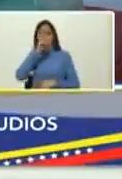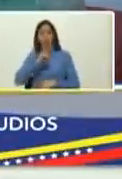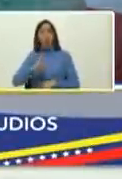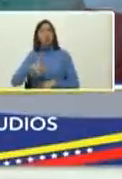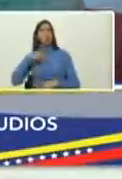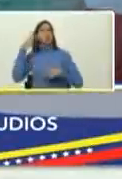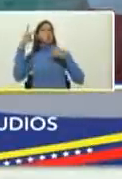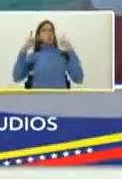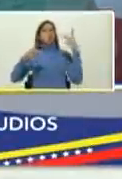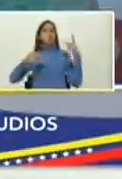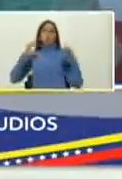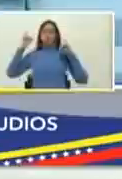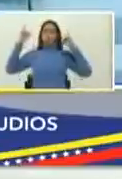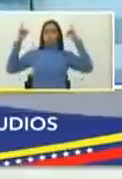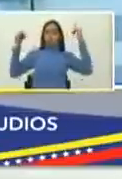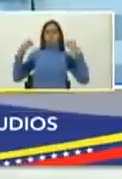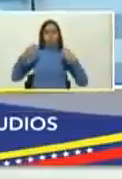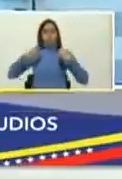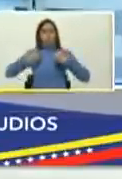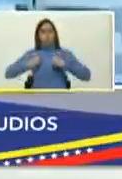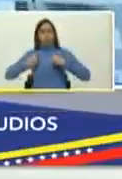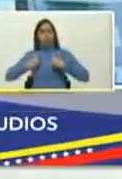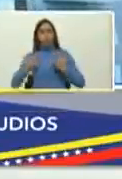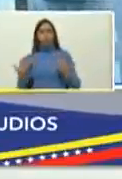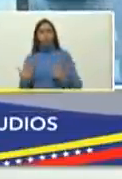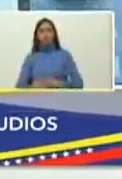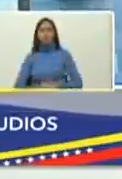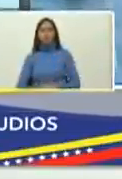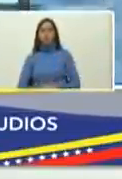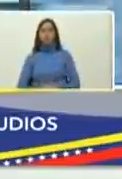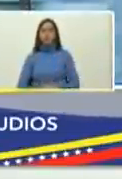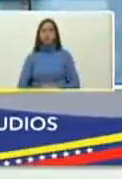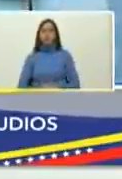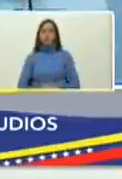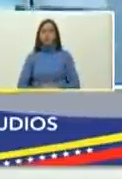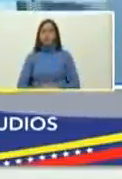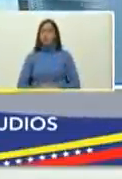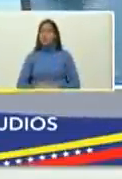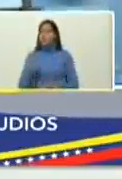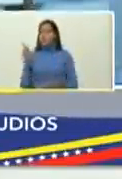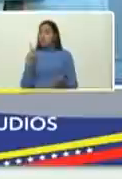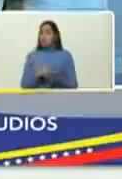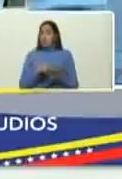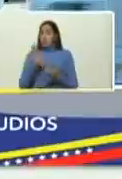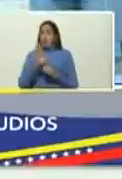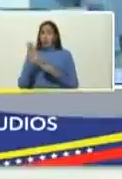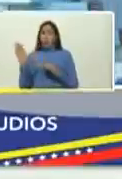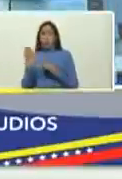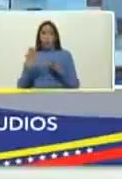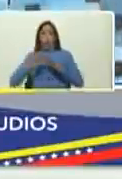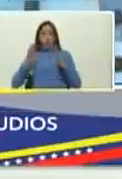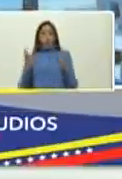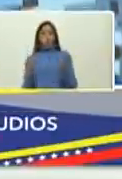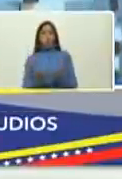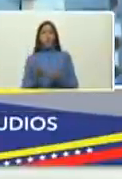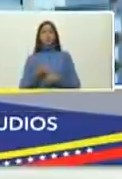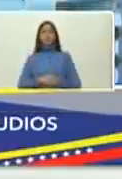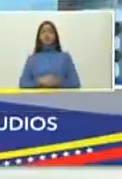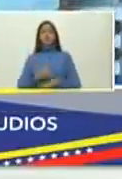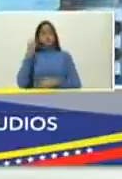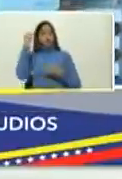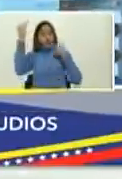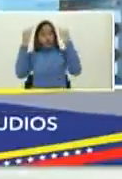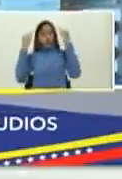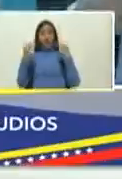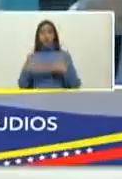colores, de vida y de la presencia de la cultura mundial, de las ideas